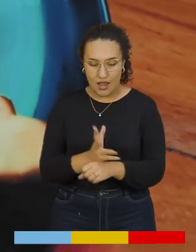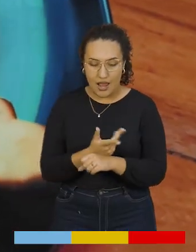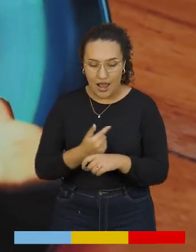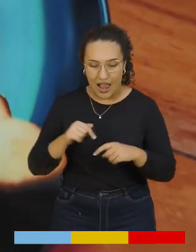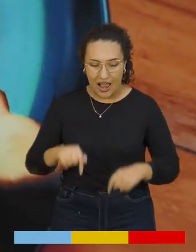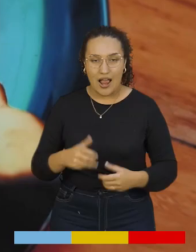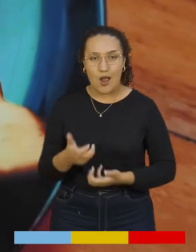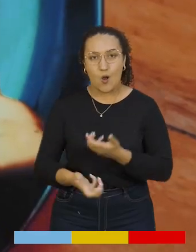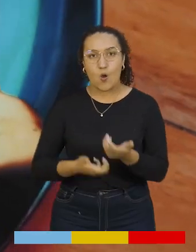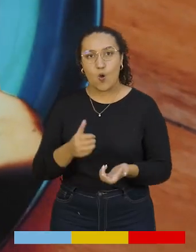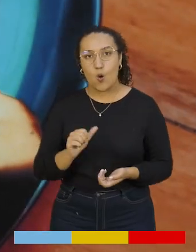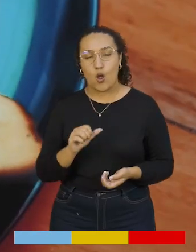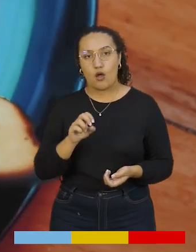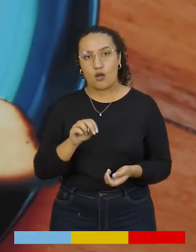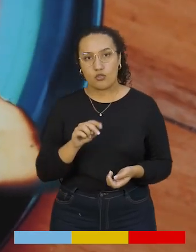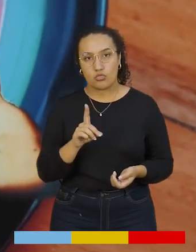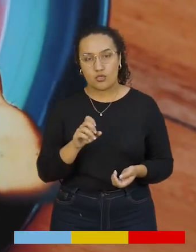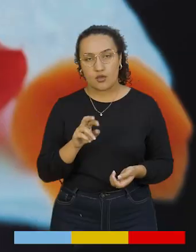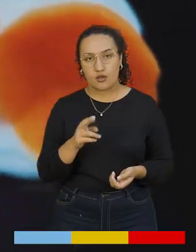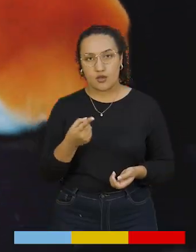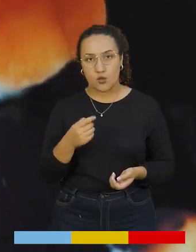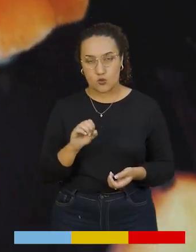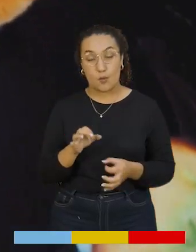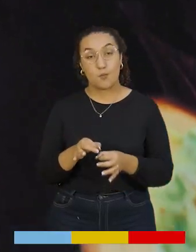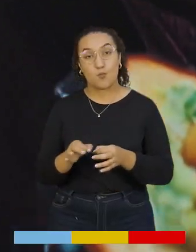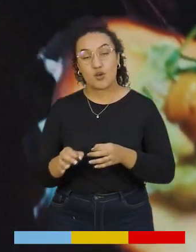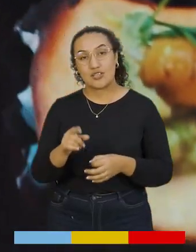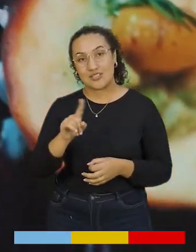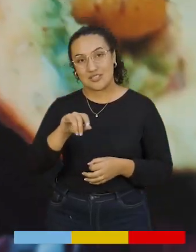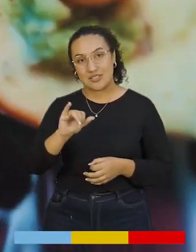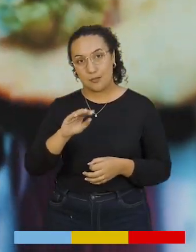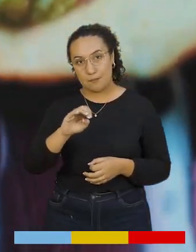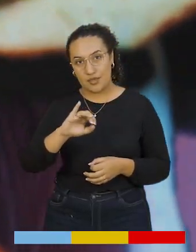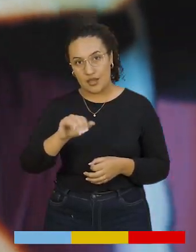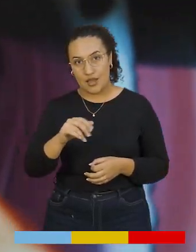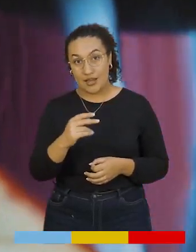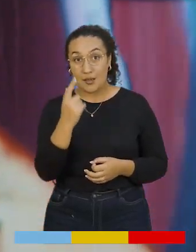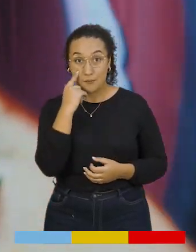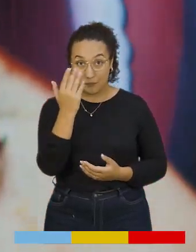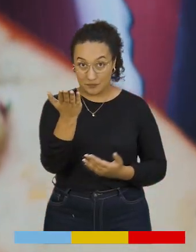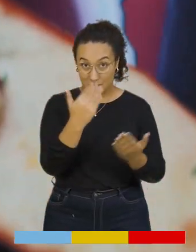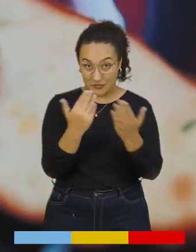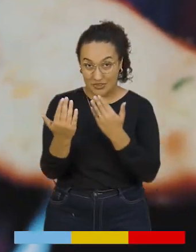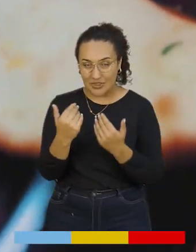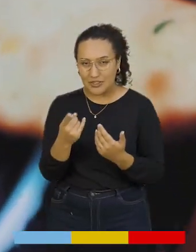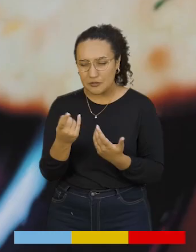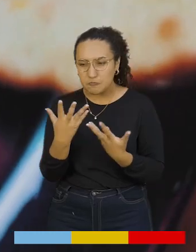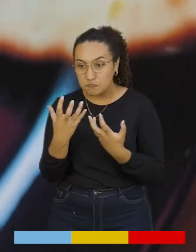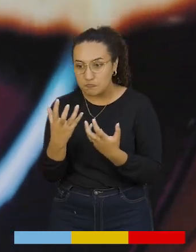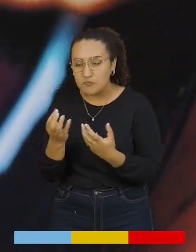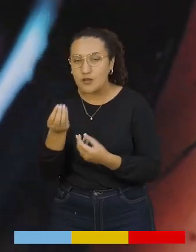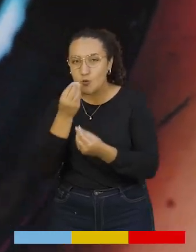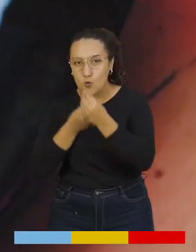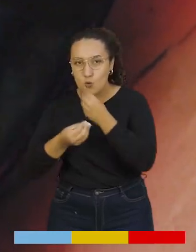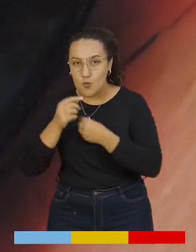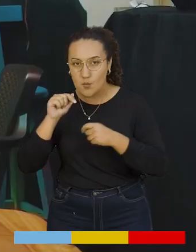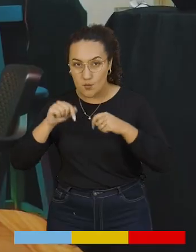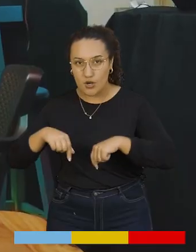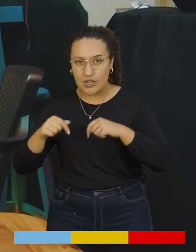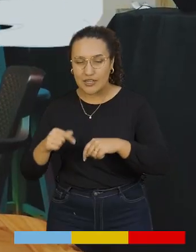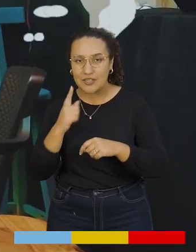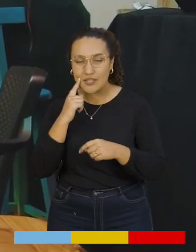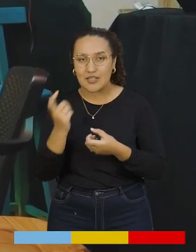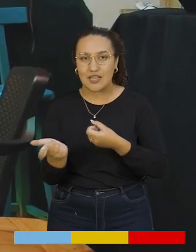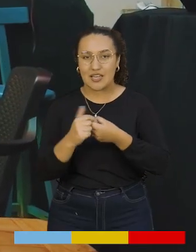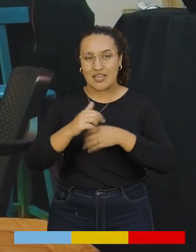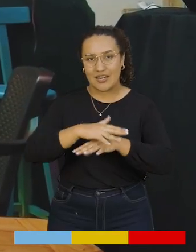preparado aquí en Andariegos Cocina de Mundo desde Simijaca. Vengan y se antojan de sus preparaciones y síganlos en sus